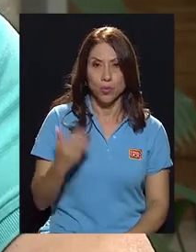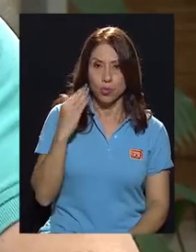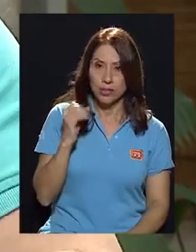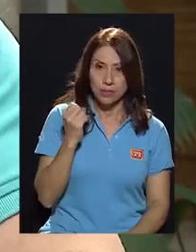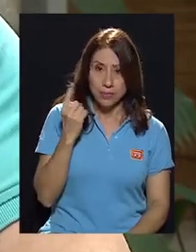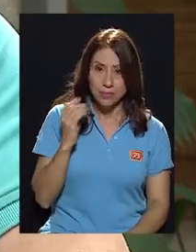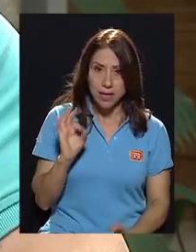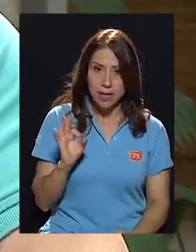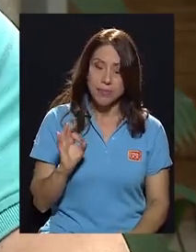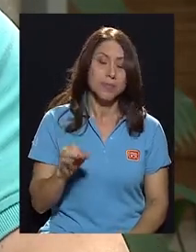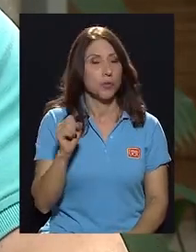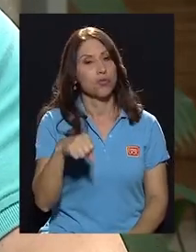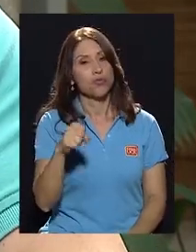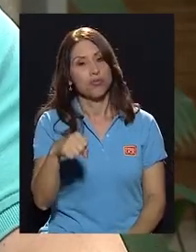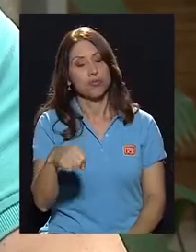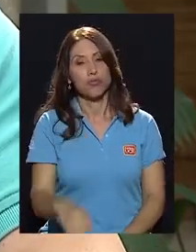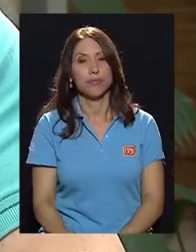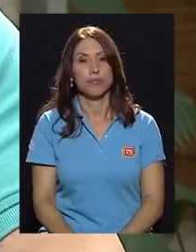si me expliqué bien. Sí, sí.